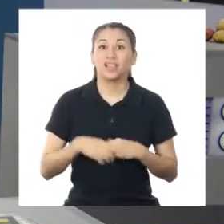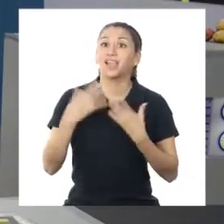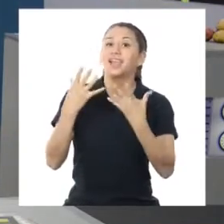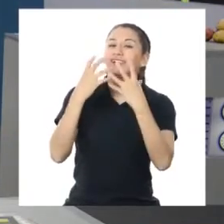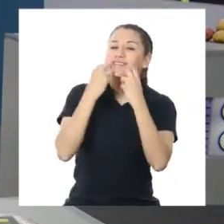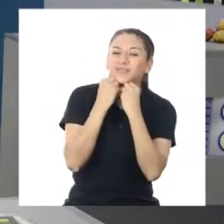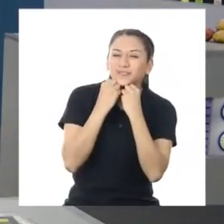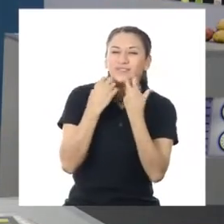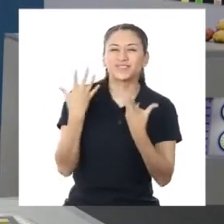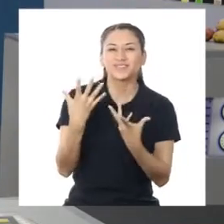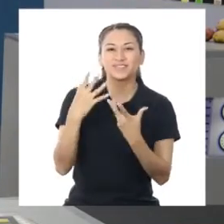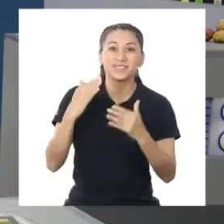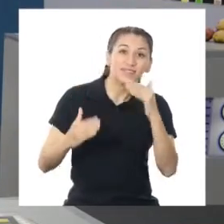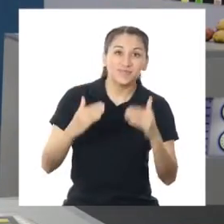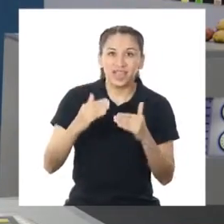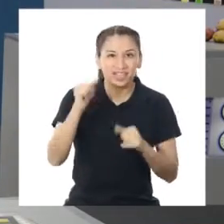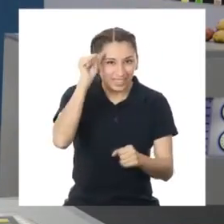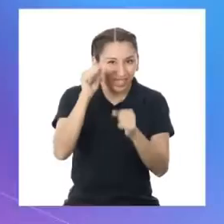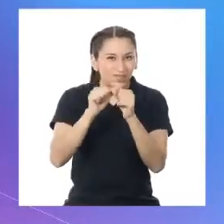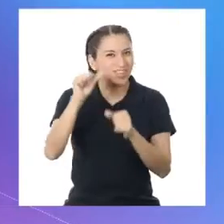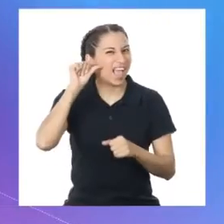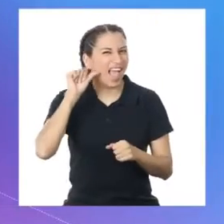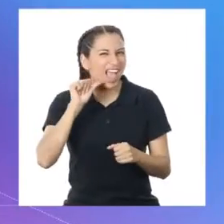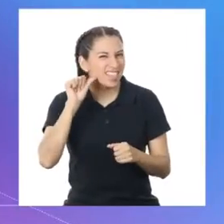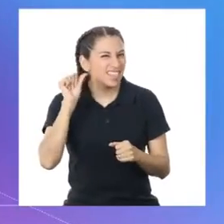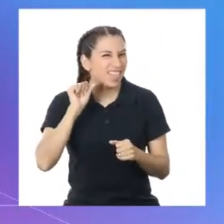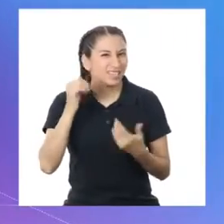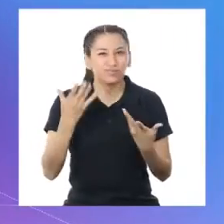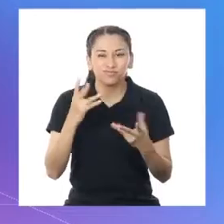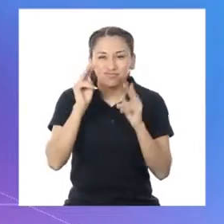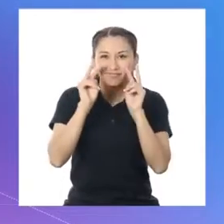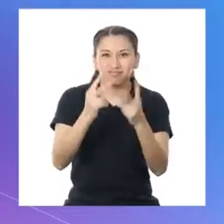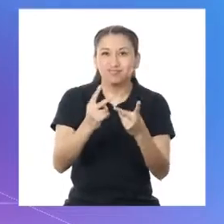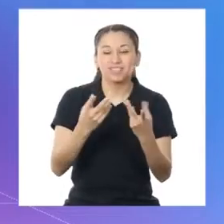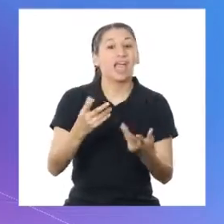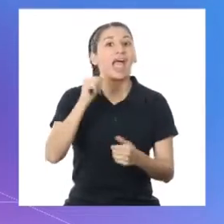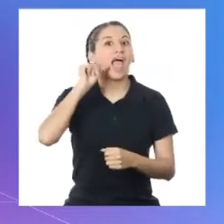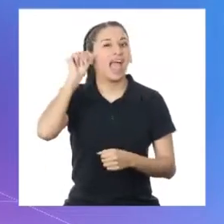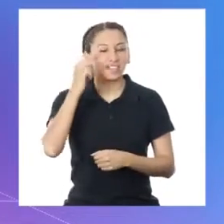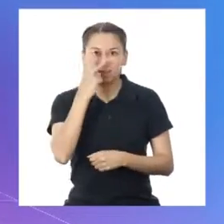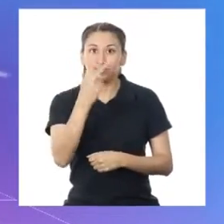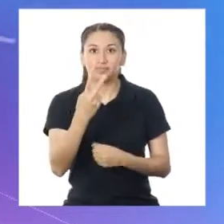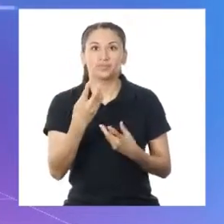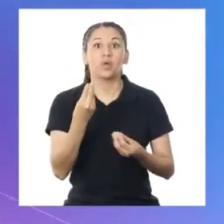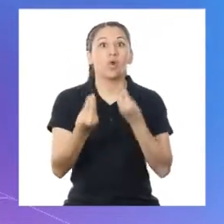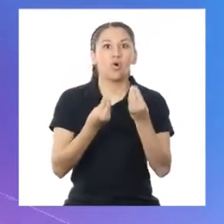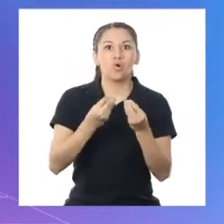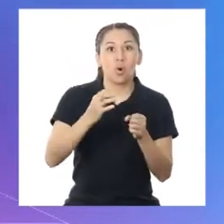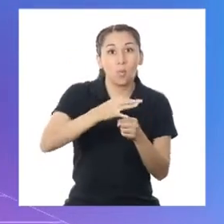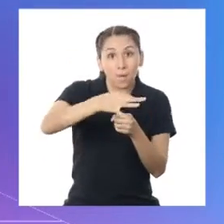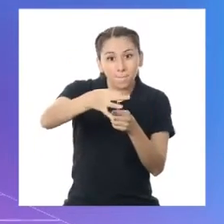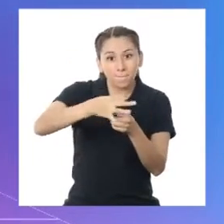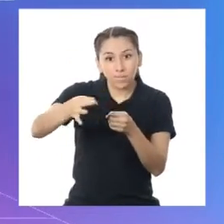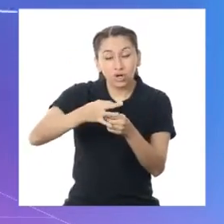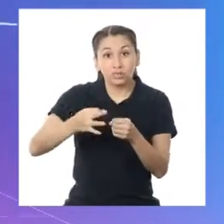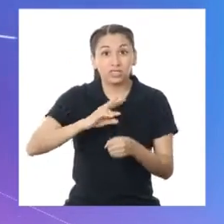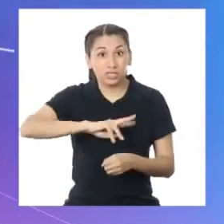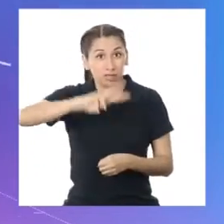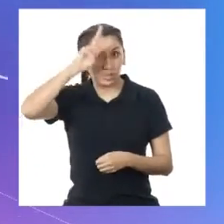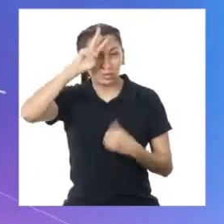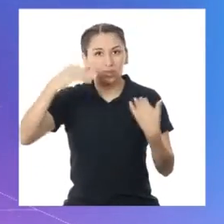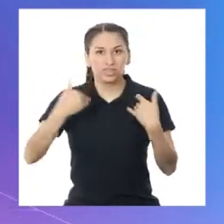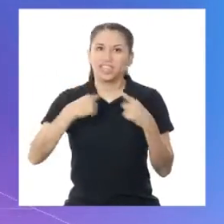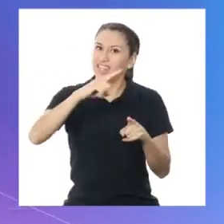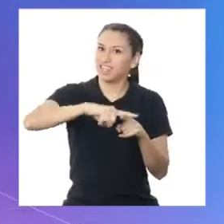Maca, ¿recuerdas que vimos el día de ayer? Sí, Techi. Ayer vimos cómo en cada región del Perú existen